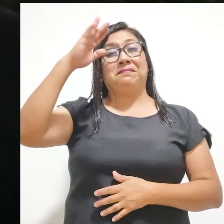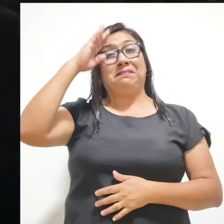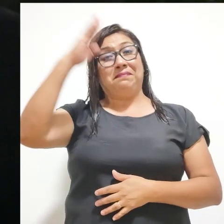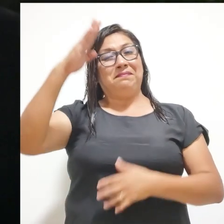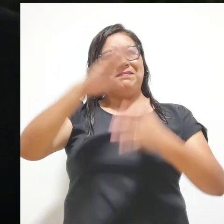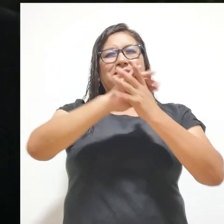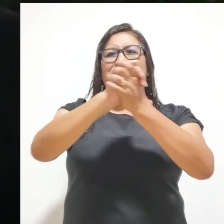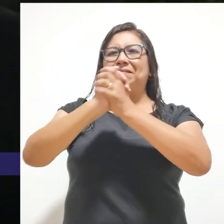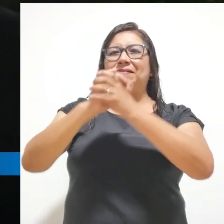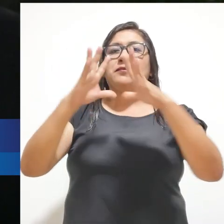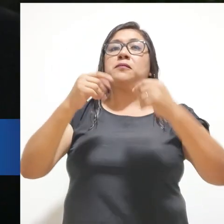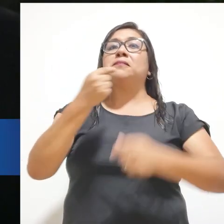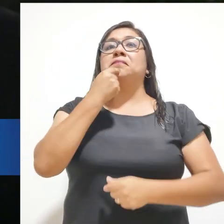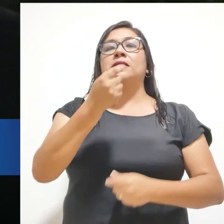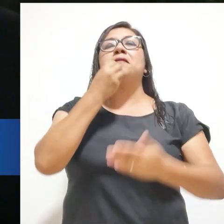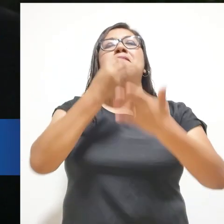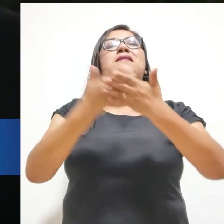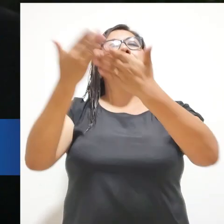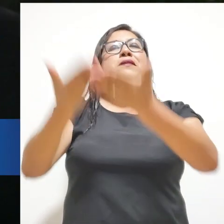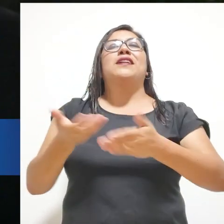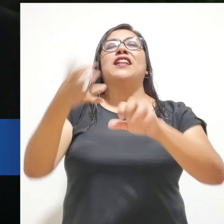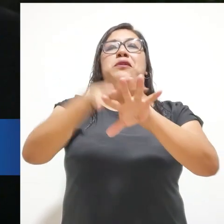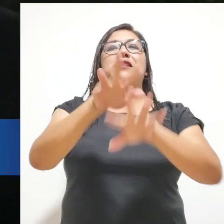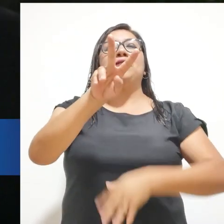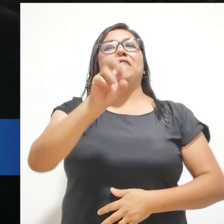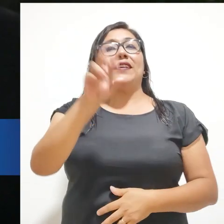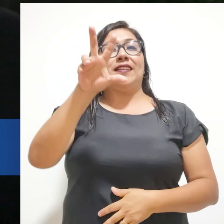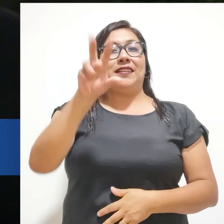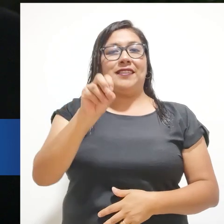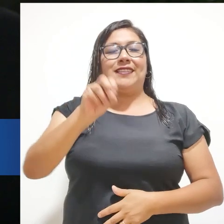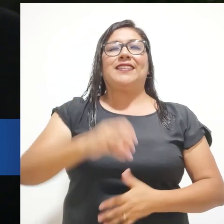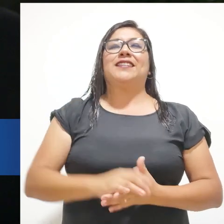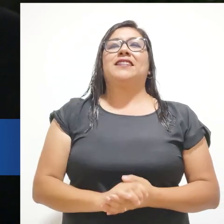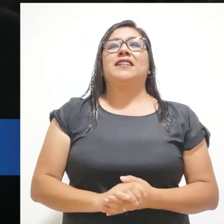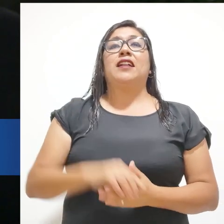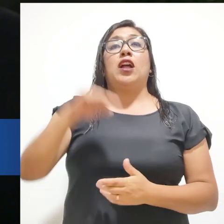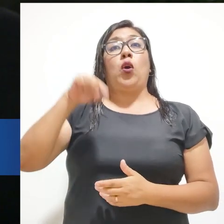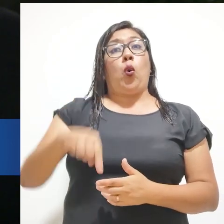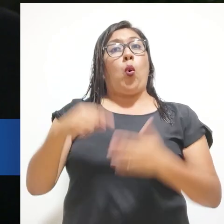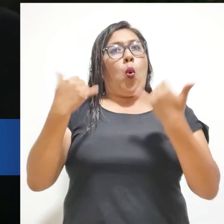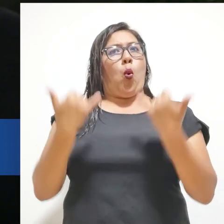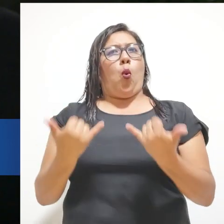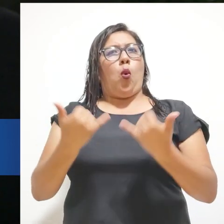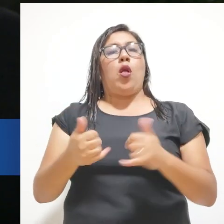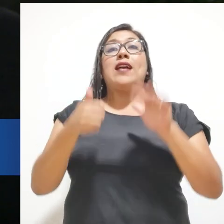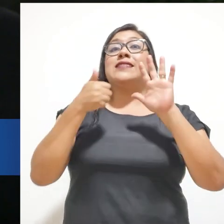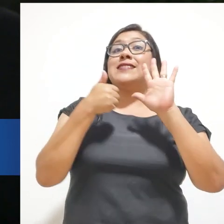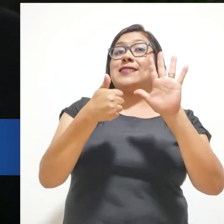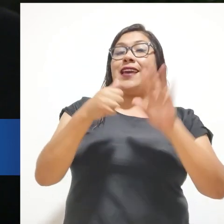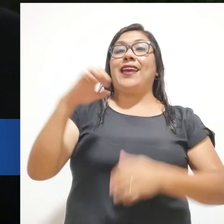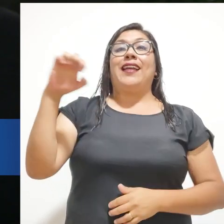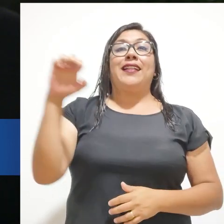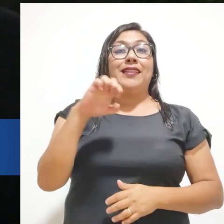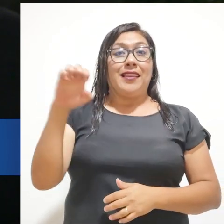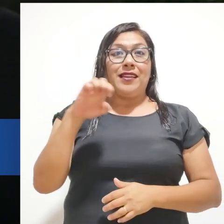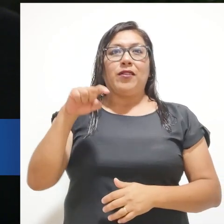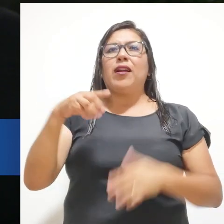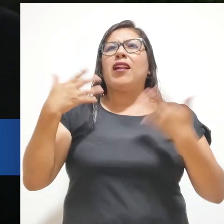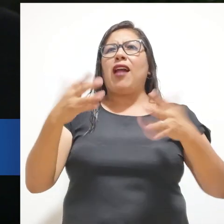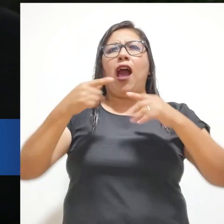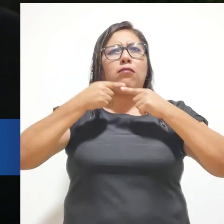¿Qué tal, amigas y amigos? ¿Cómo están? Bienvenidos a Inclusión 2030. Un día como hoy, 6 de enero,